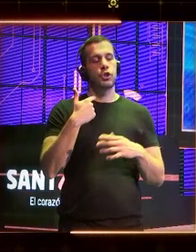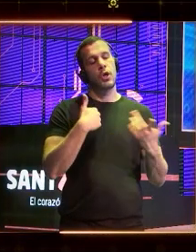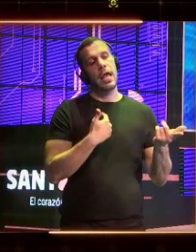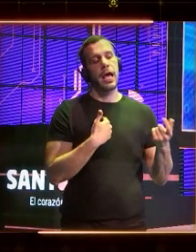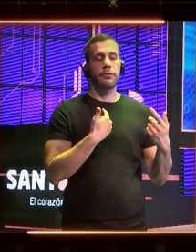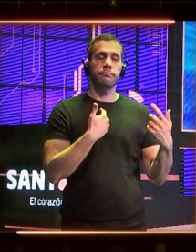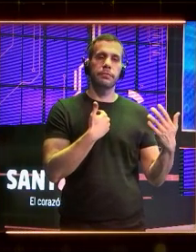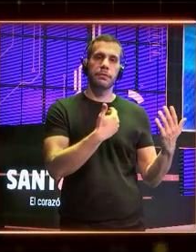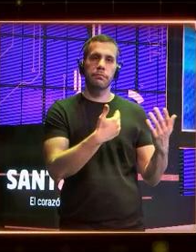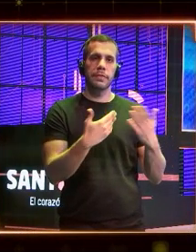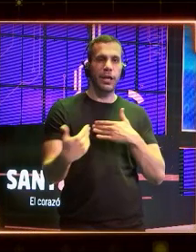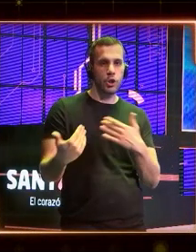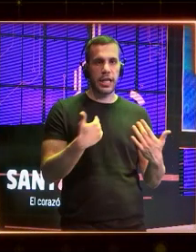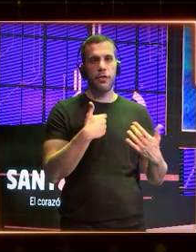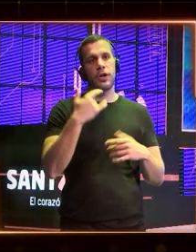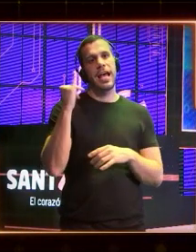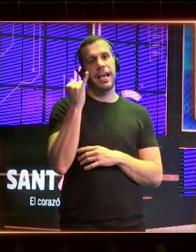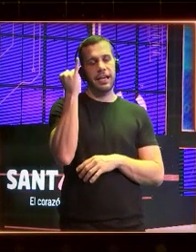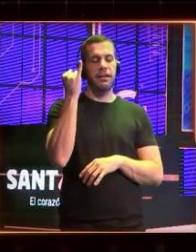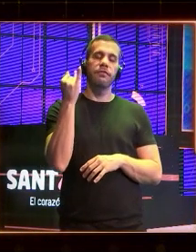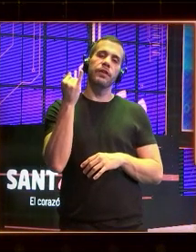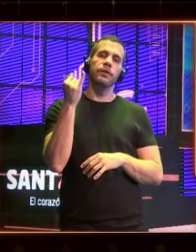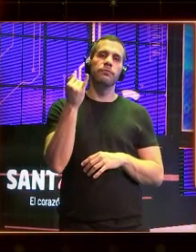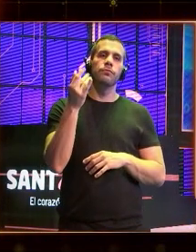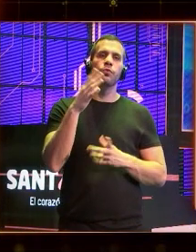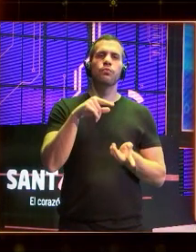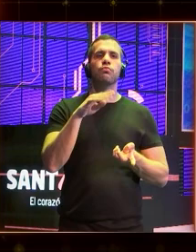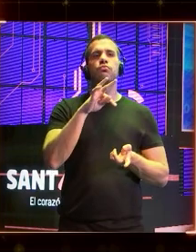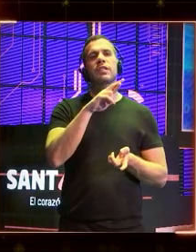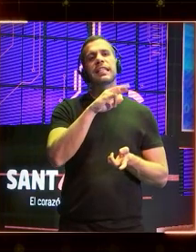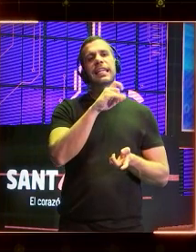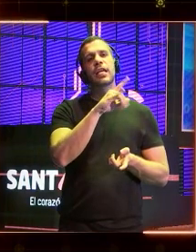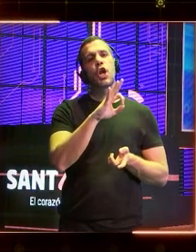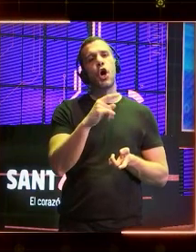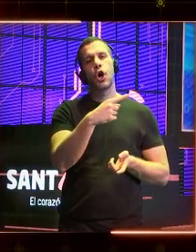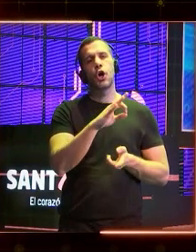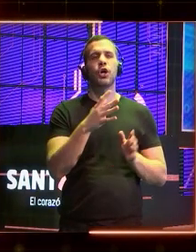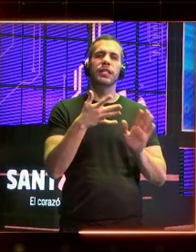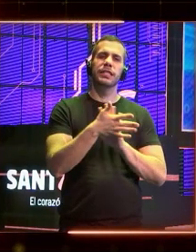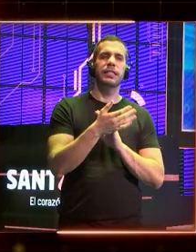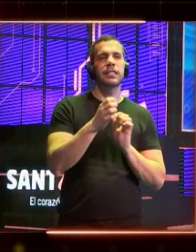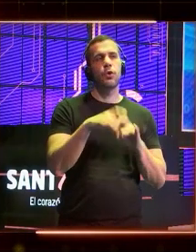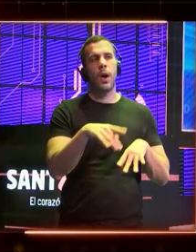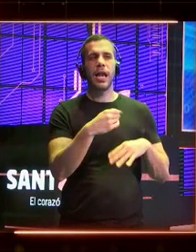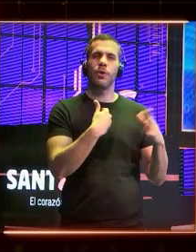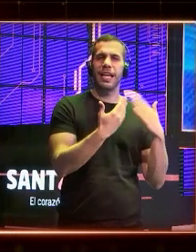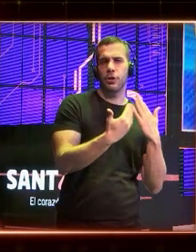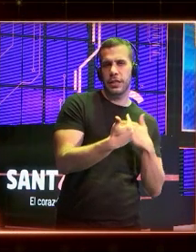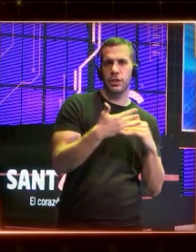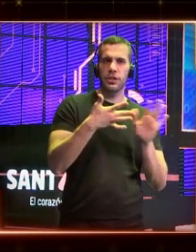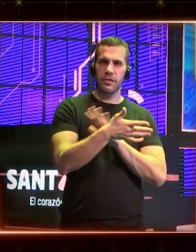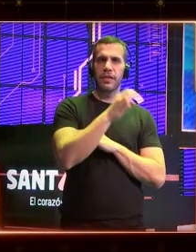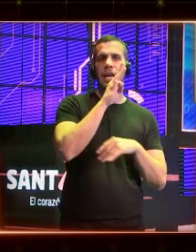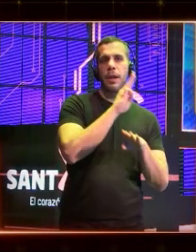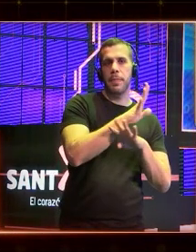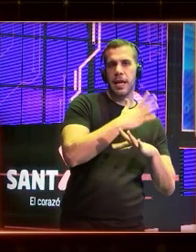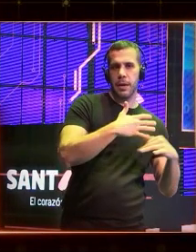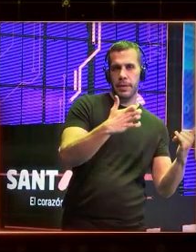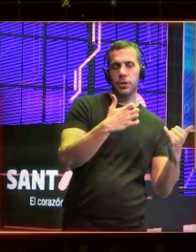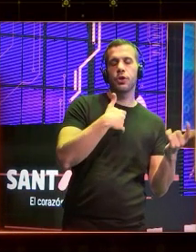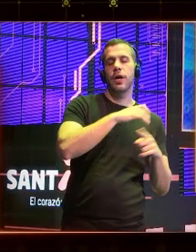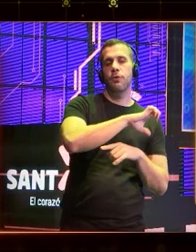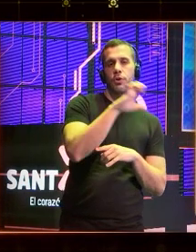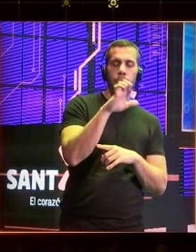el récord Guinness de un trílogo, un trílogo es como una negociación entre el Parlamento Europeo, los países